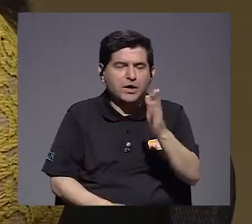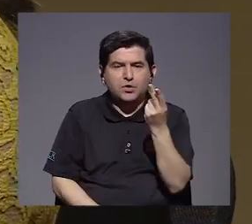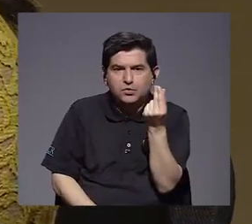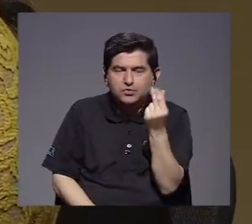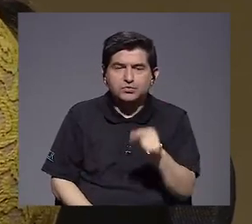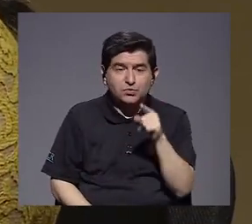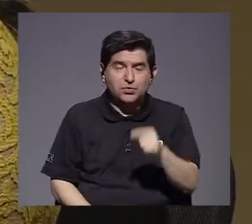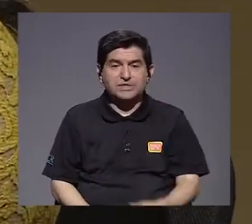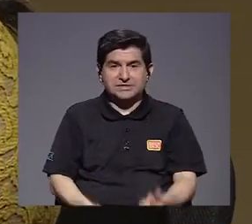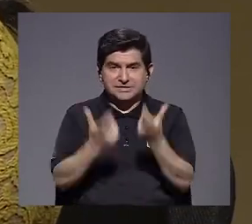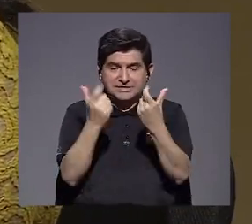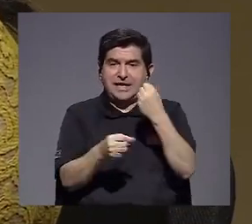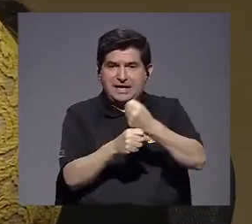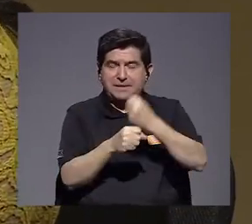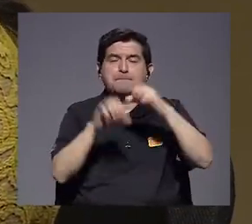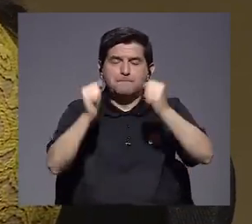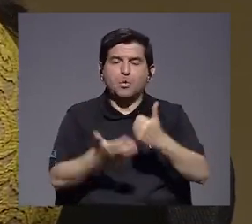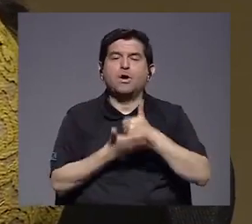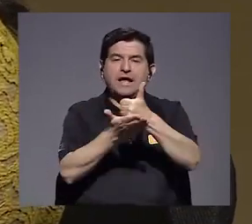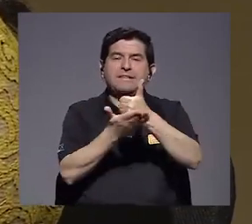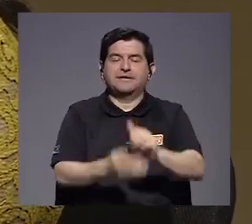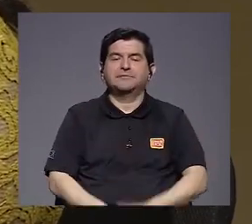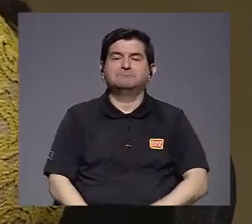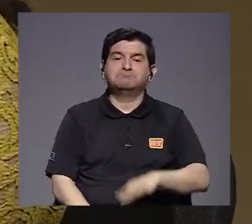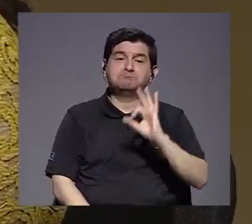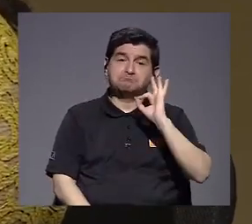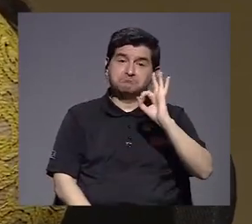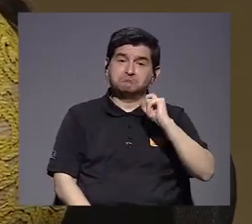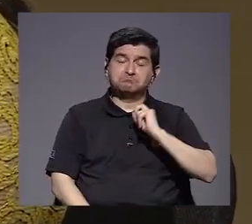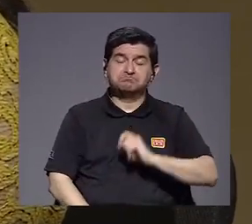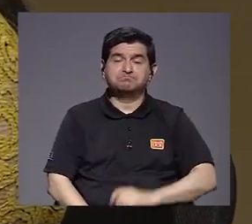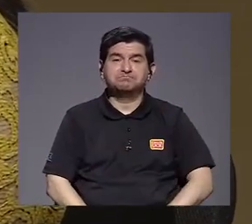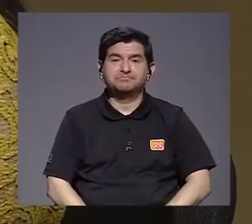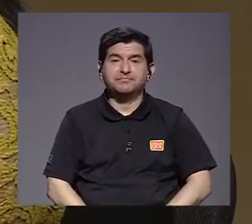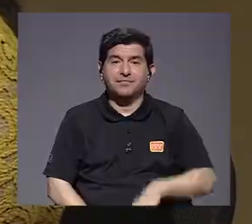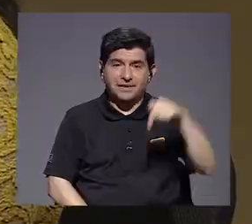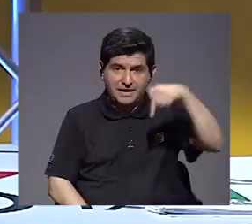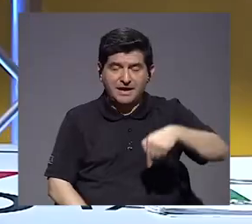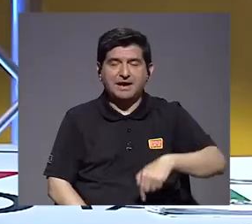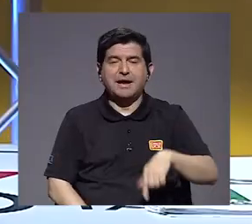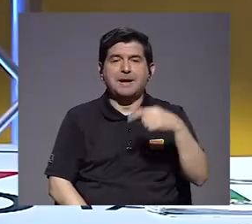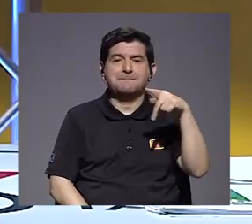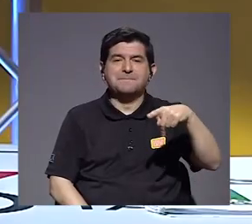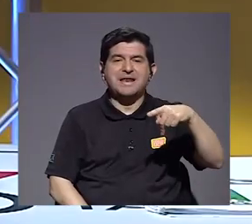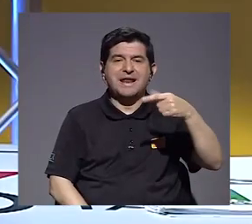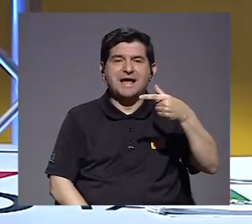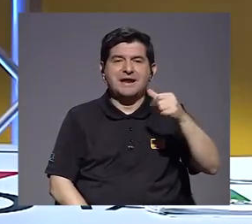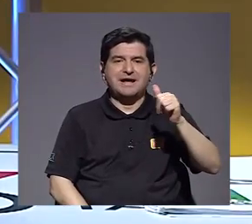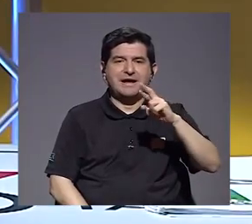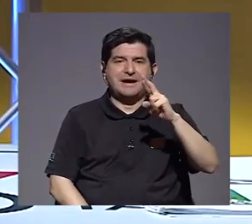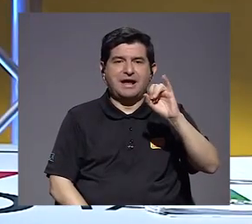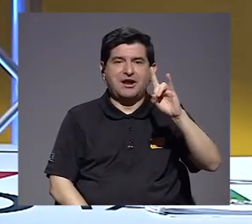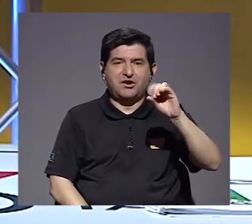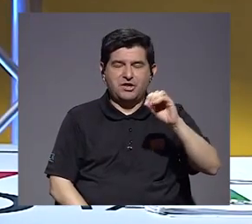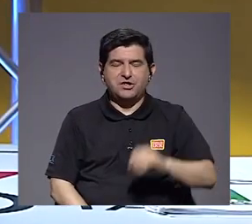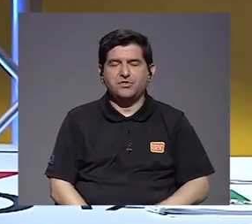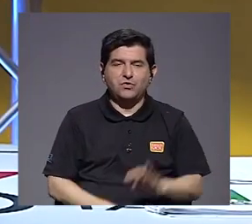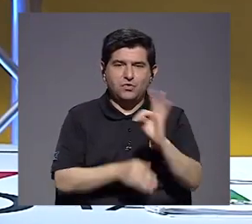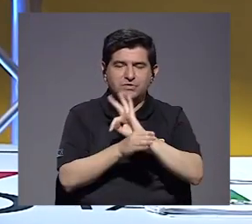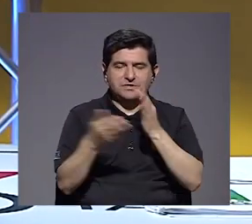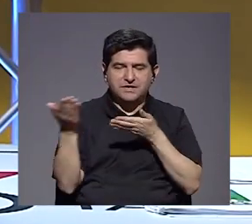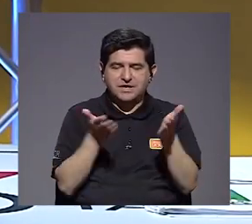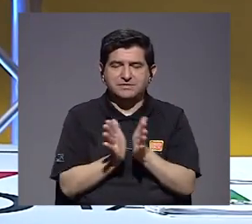de caja, como es este capital de trabajo, le puede ayudar. Muy bien, muy bien. Estamos con doña Pilar Garrido acá haciendo